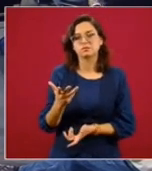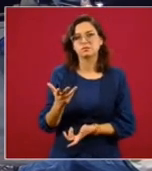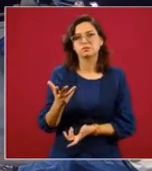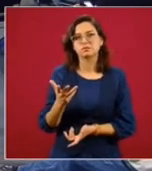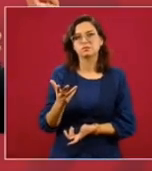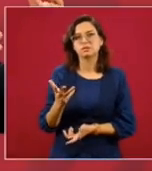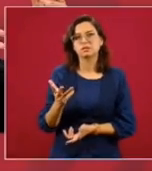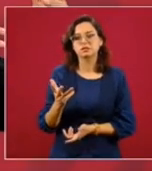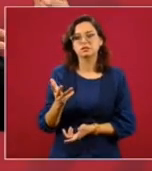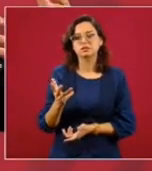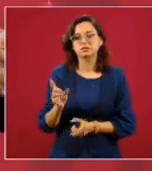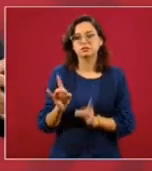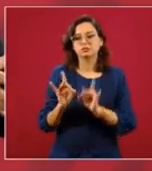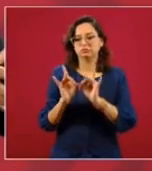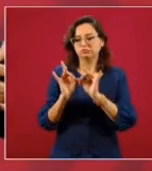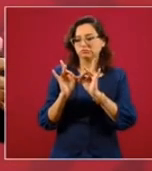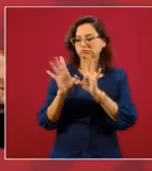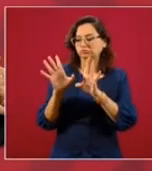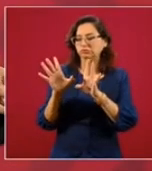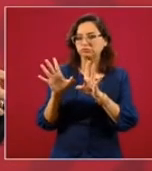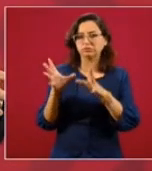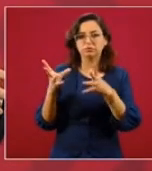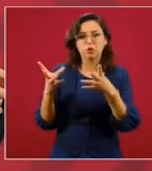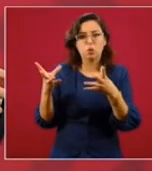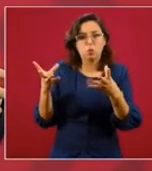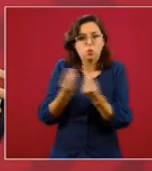aislamiento,